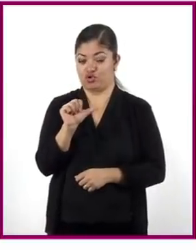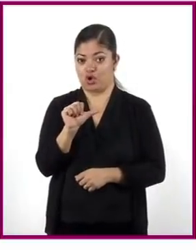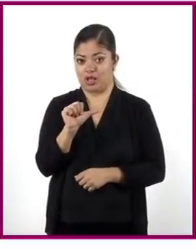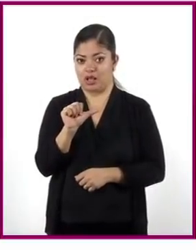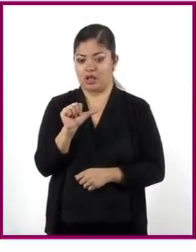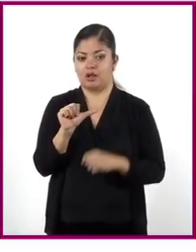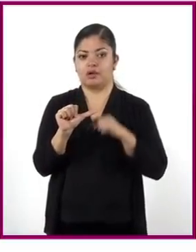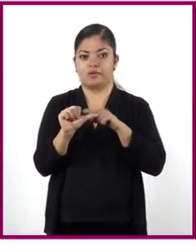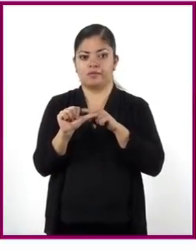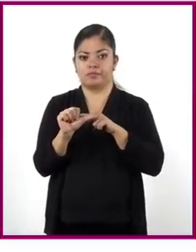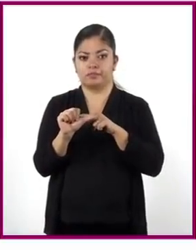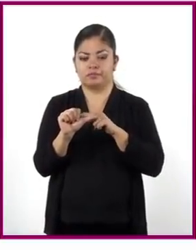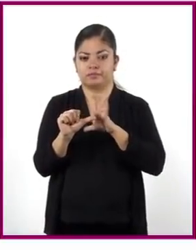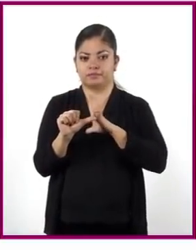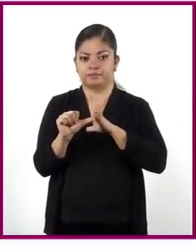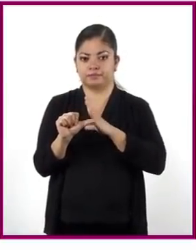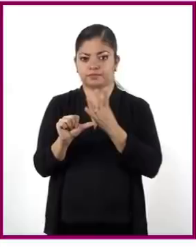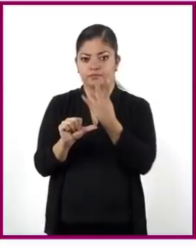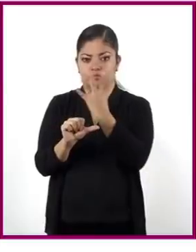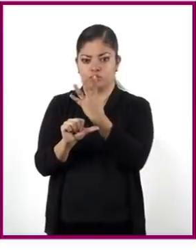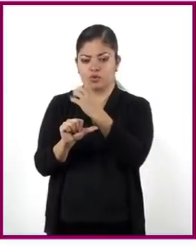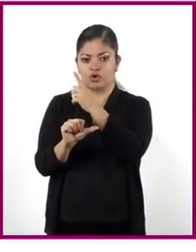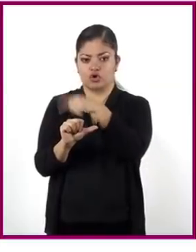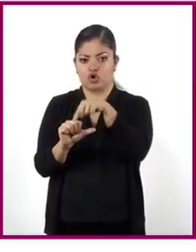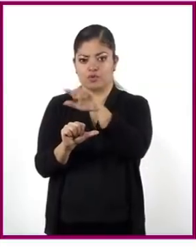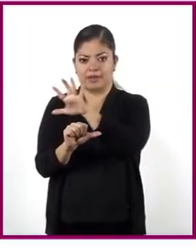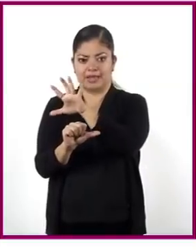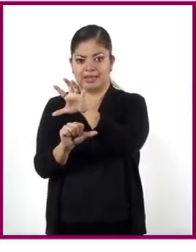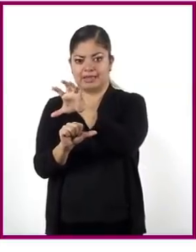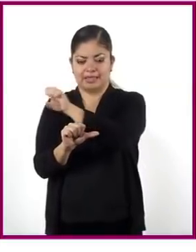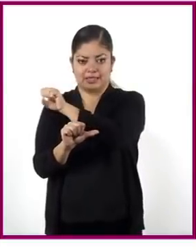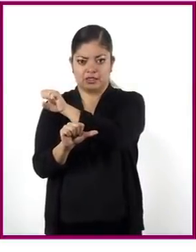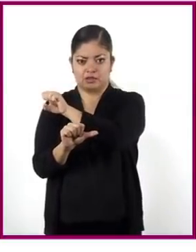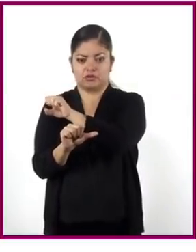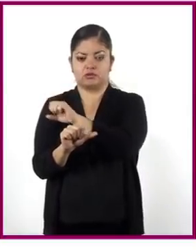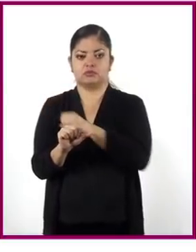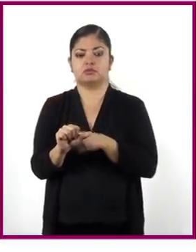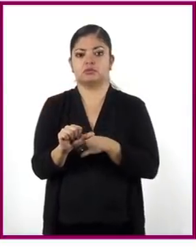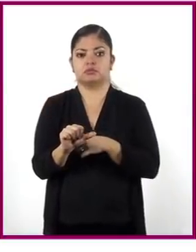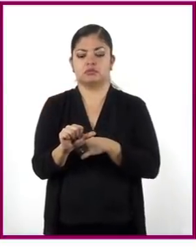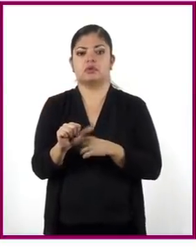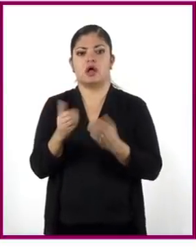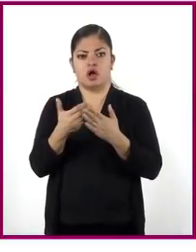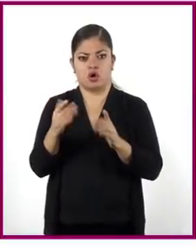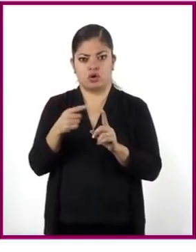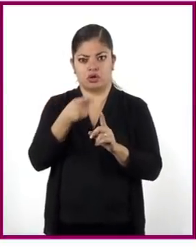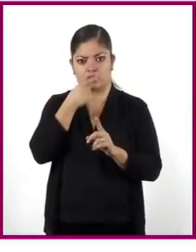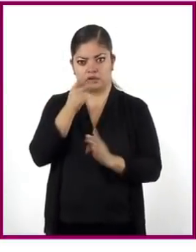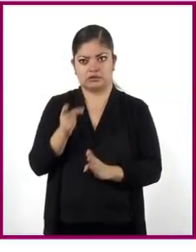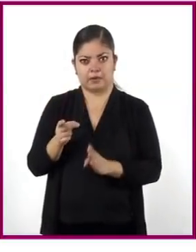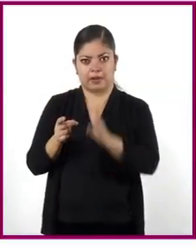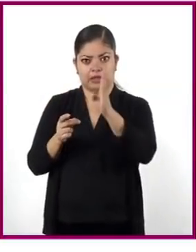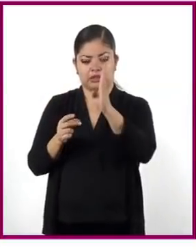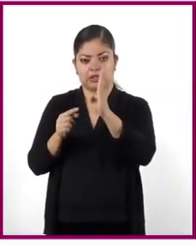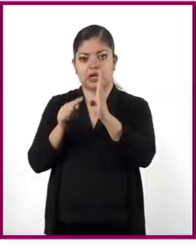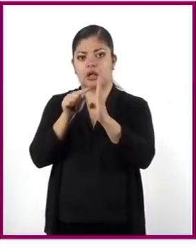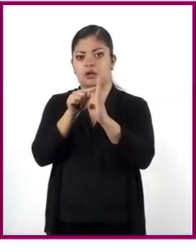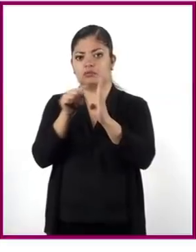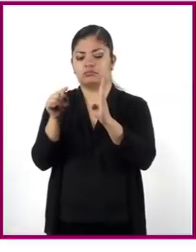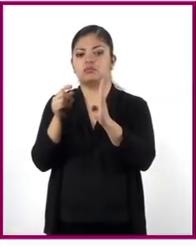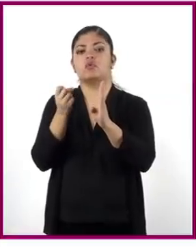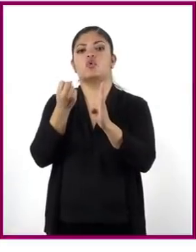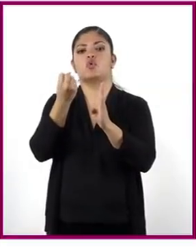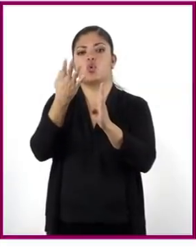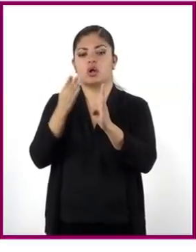tiene coordenada 4,500. Ahora, la coordenada vertical nos indica cuánto